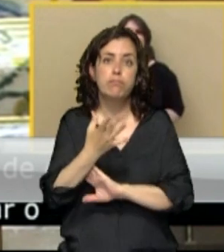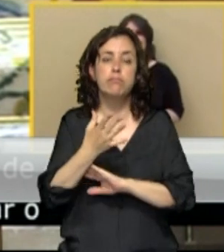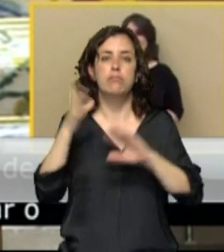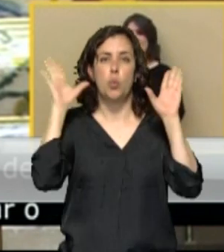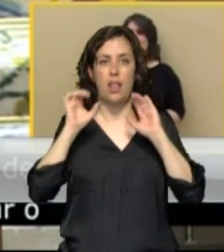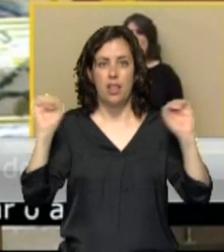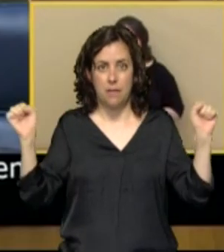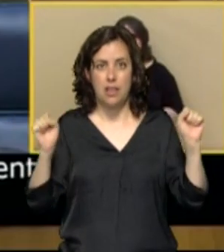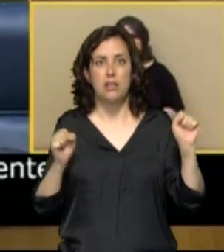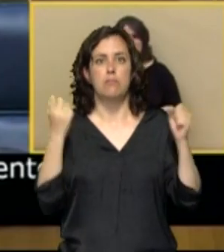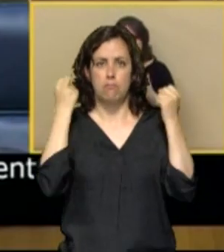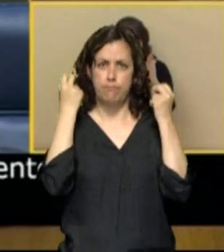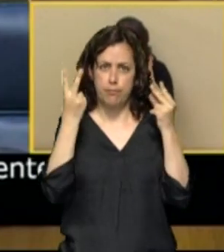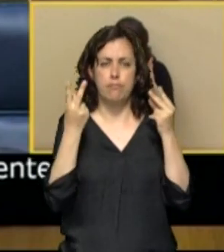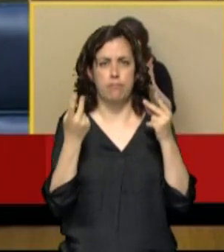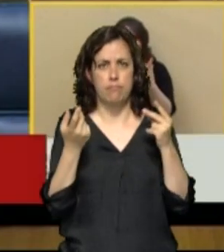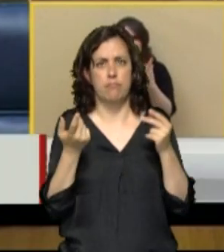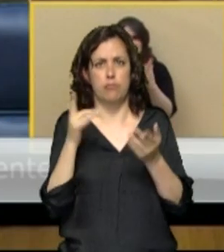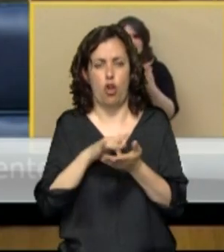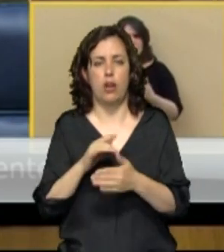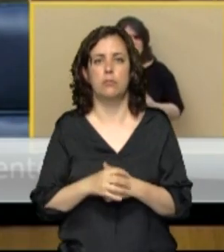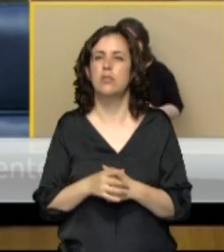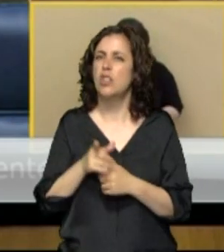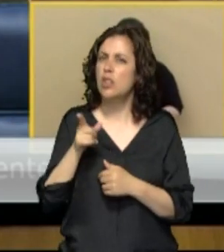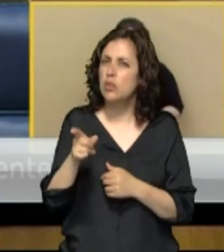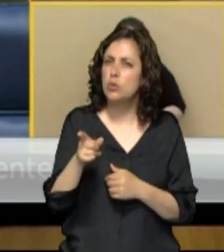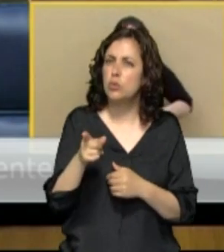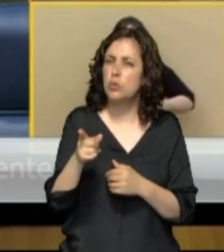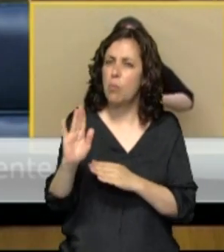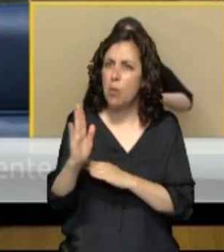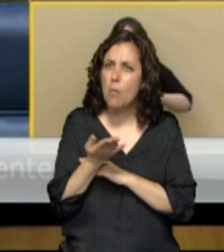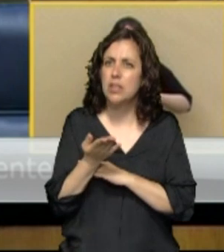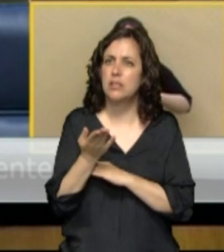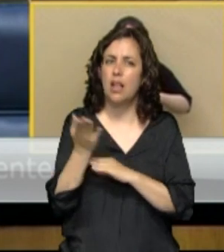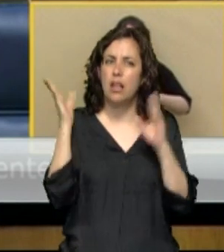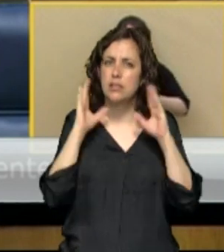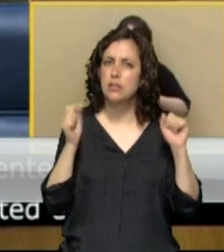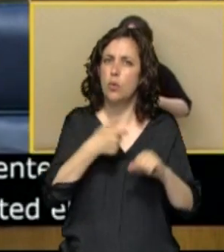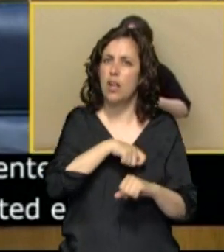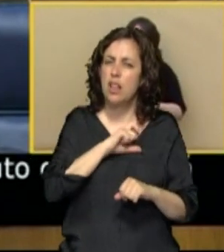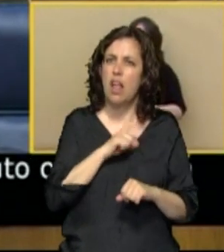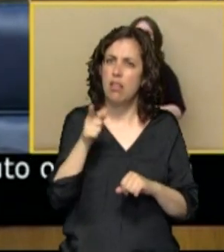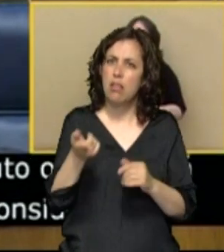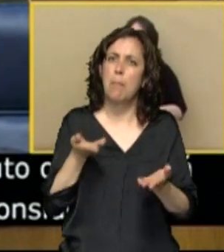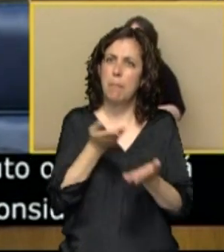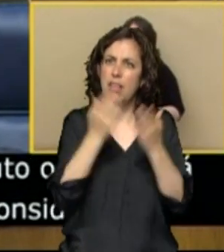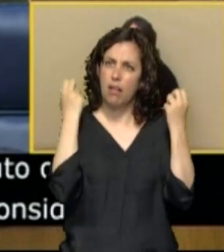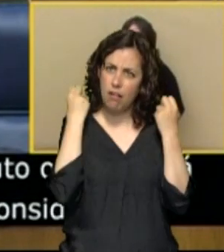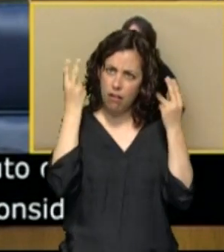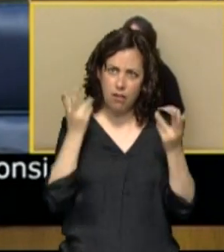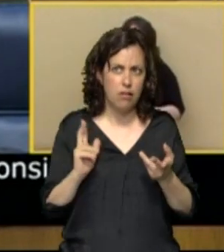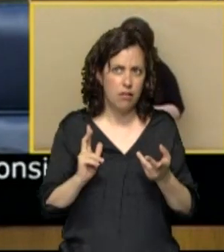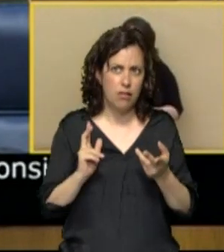injusta del general Narváez. ¿Está usted llamando a la insubordinación de las fuerzas y cuerpos de seguridad del Estado? Sean ustedes